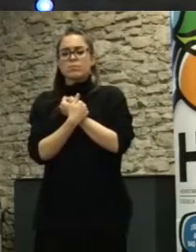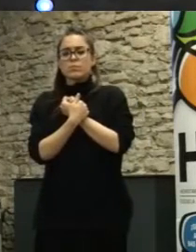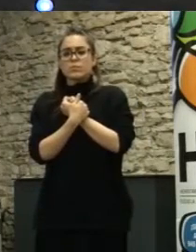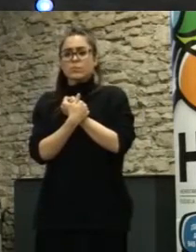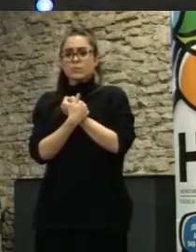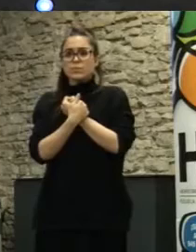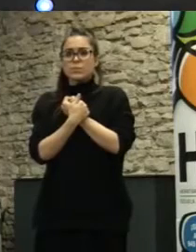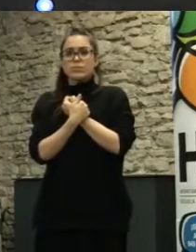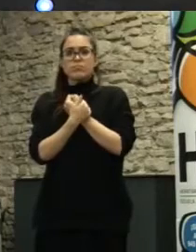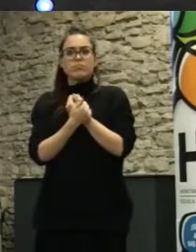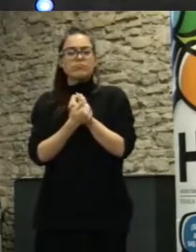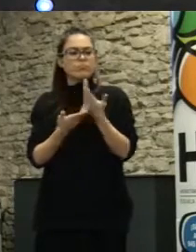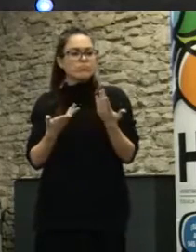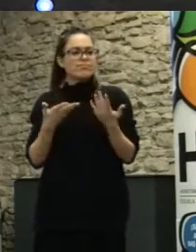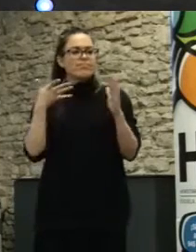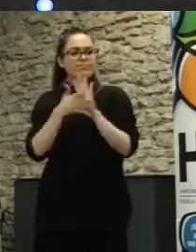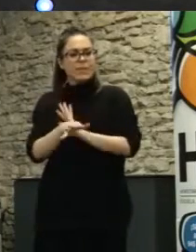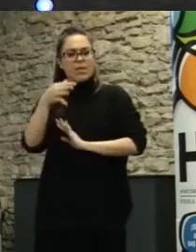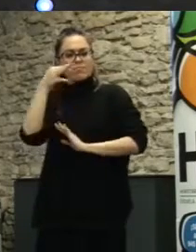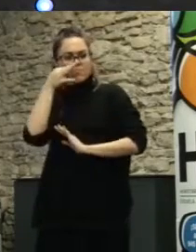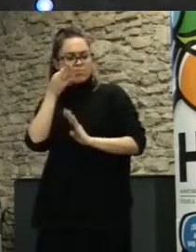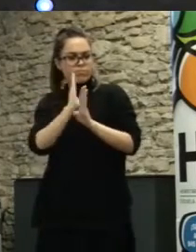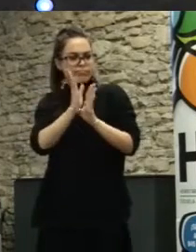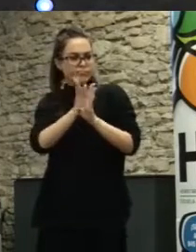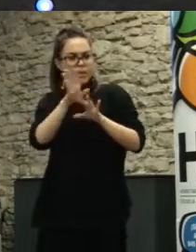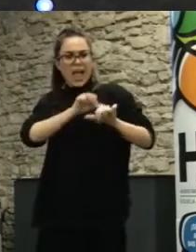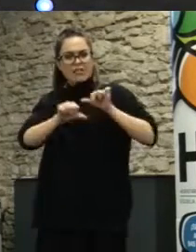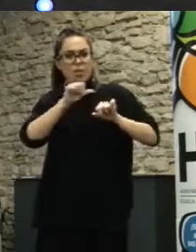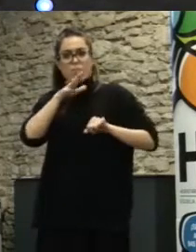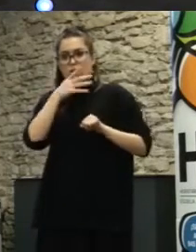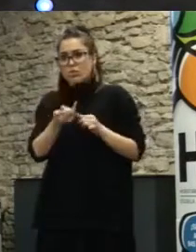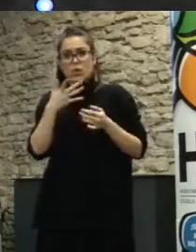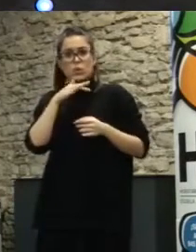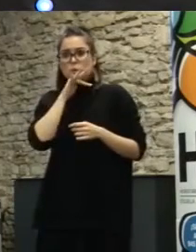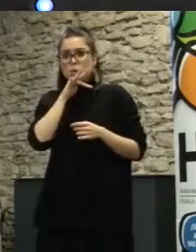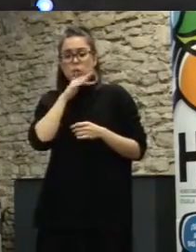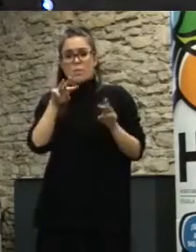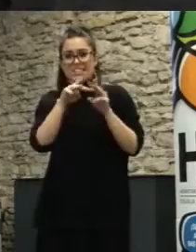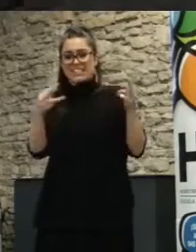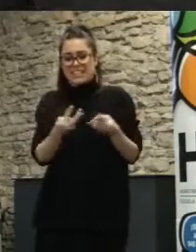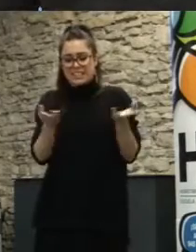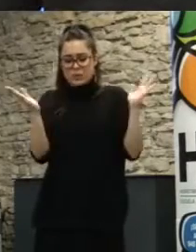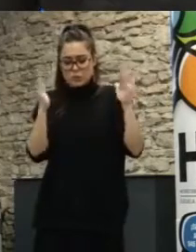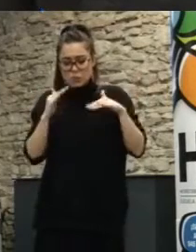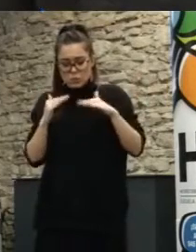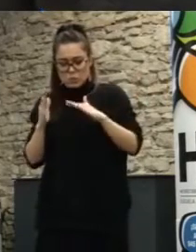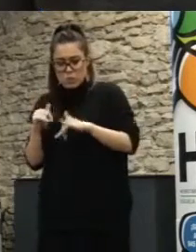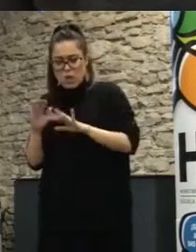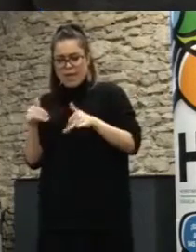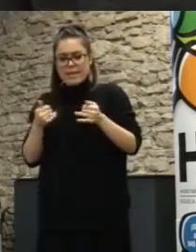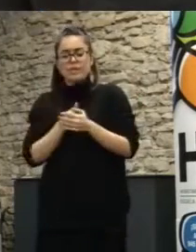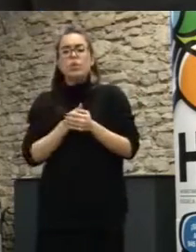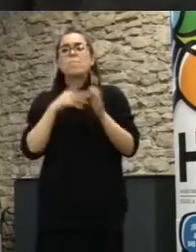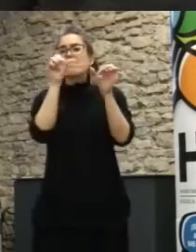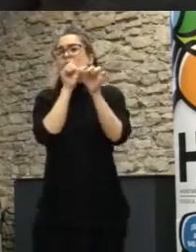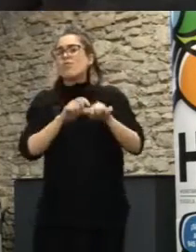lo presencial. La tecnología todavía no había llegado, era una de las características propias, todas las metodologías, todos los enfoques. Se